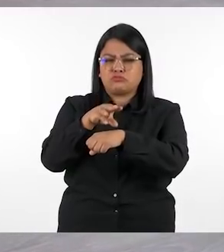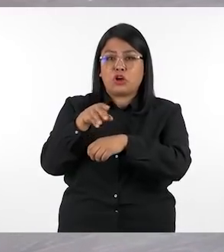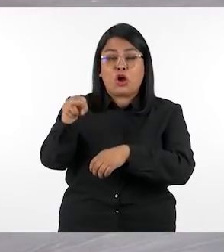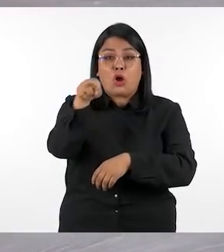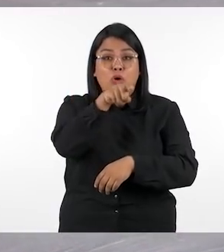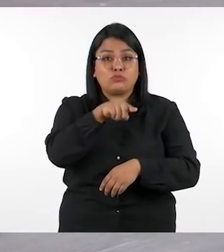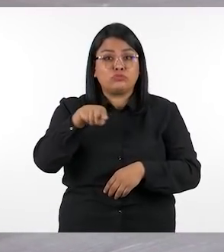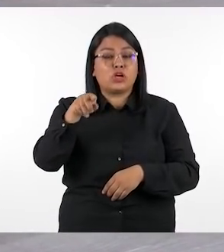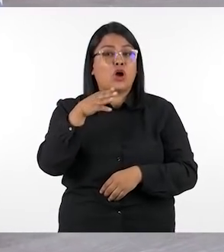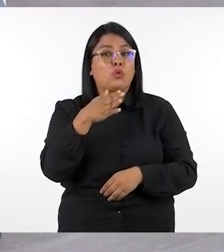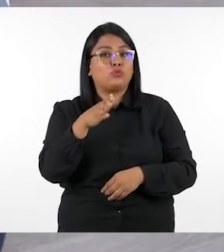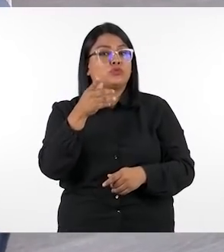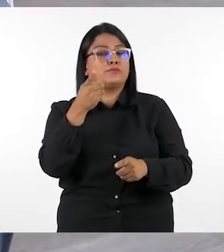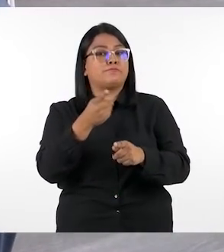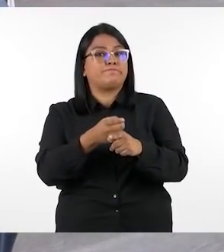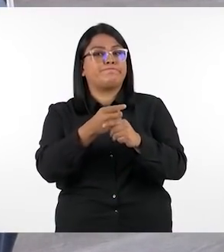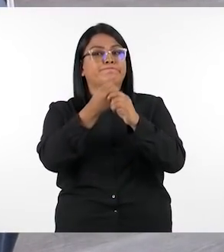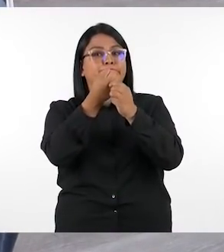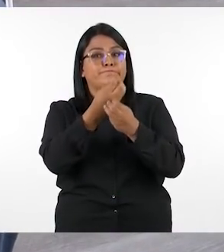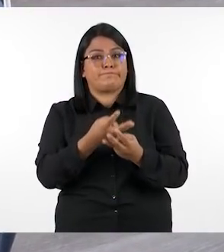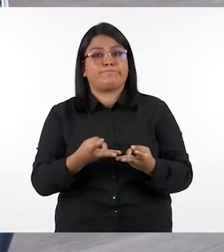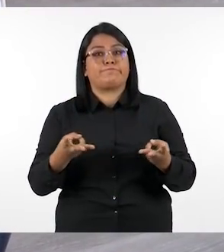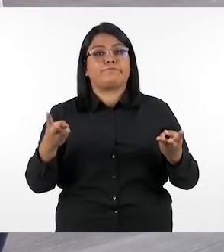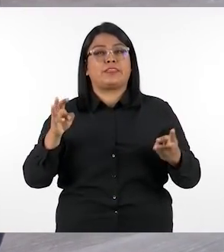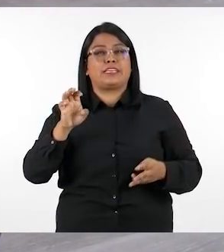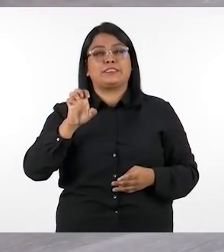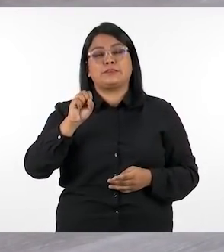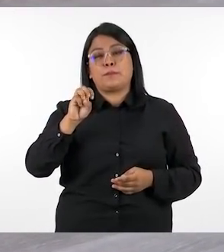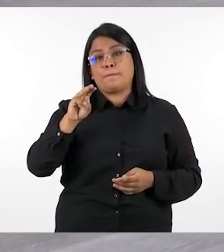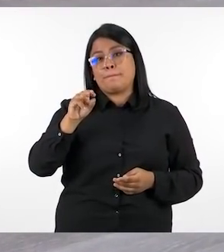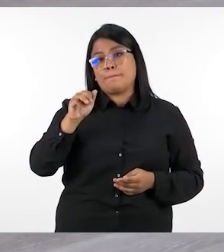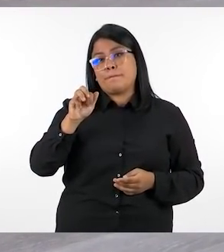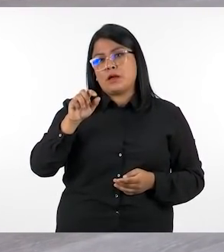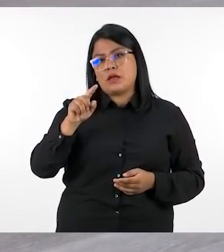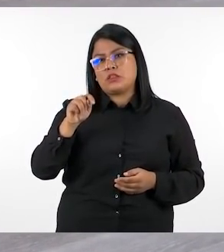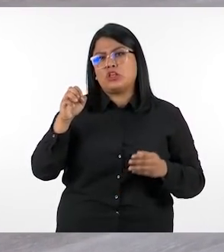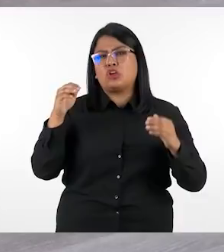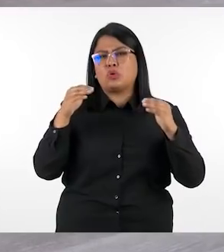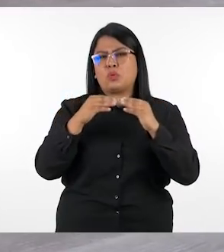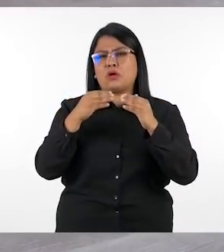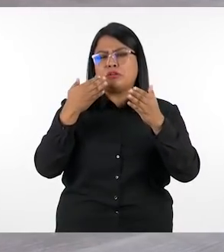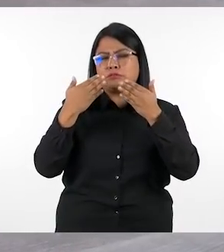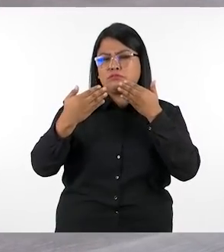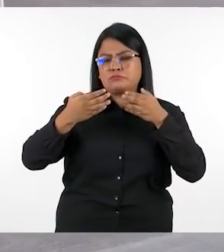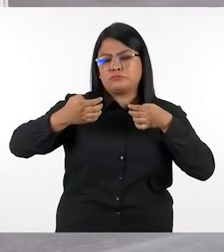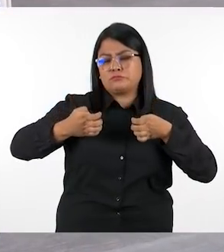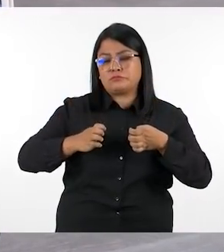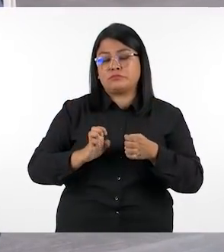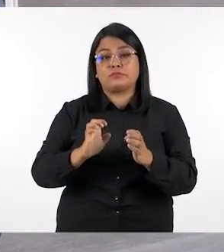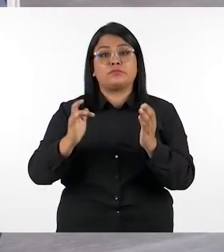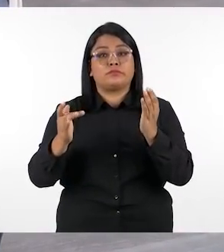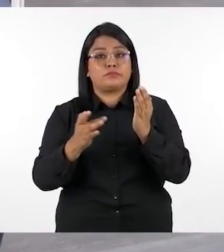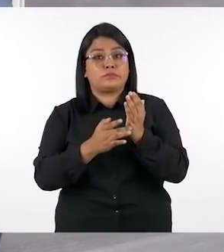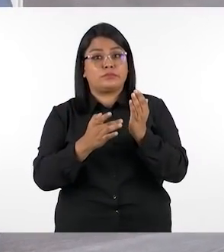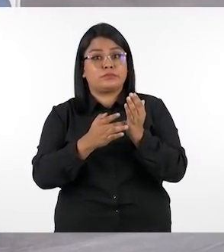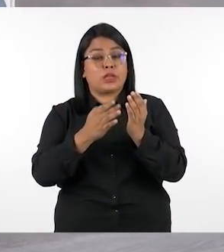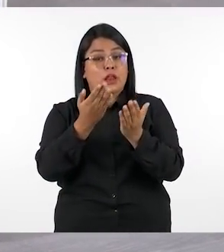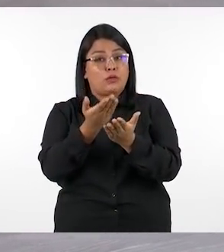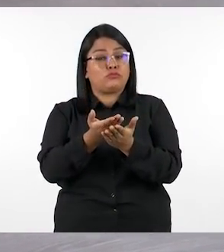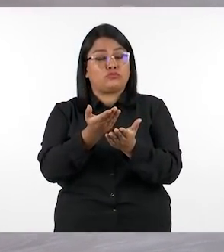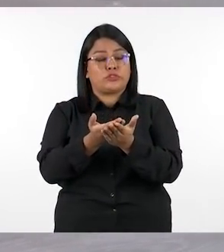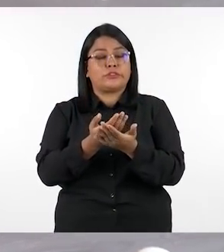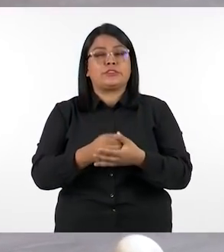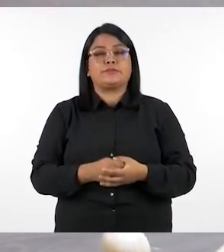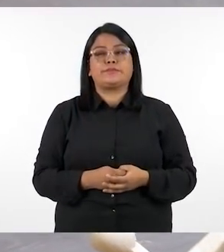eso para orientarles a ustedes en el uso adecuado de los materiales es mate así como platicar sobre la estrategia técnica